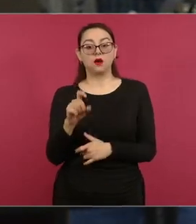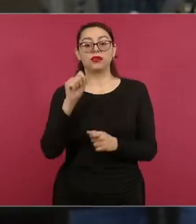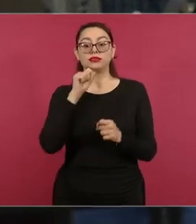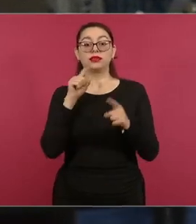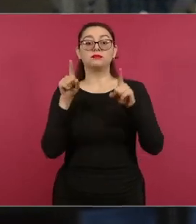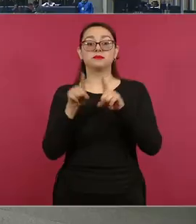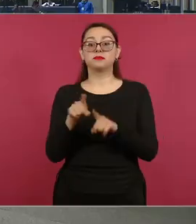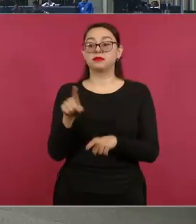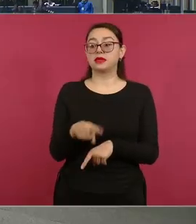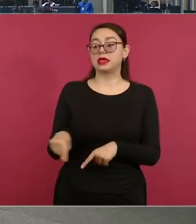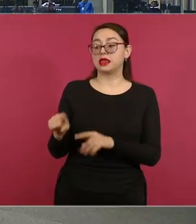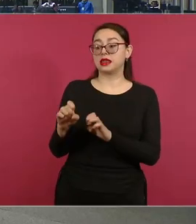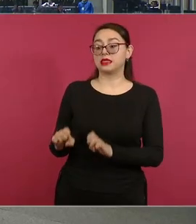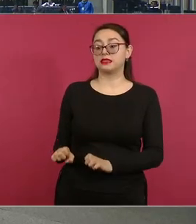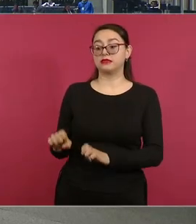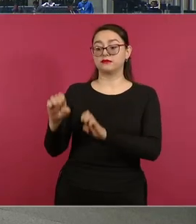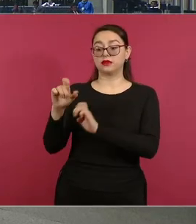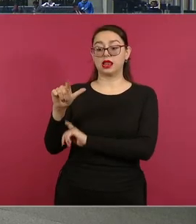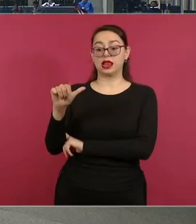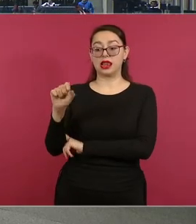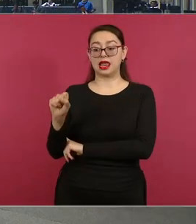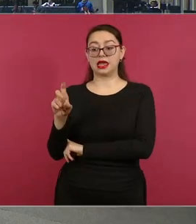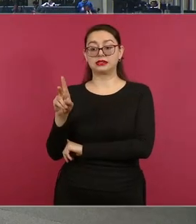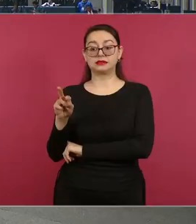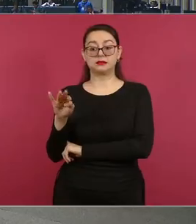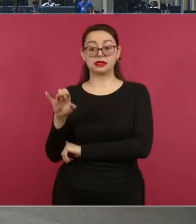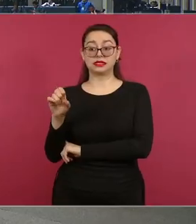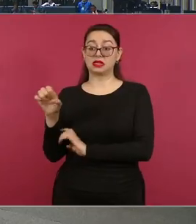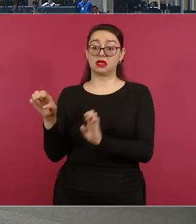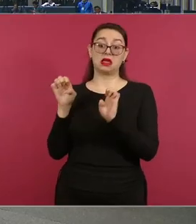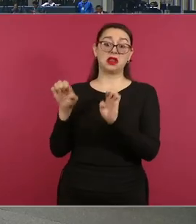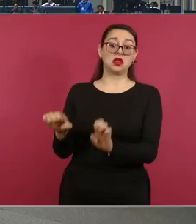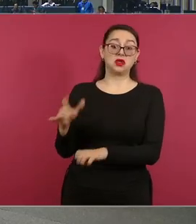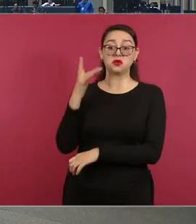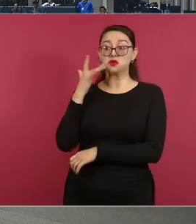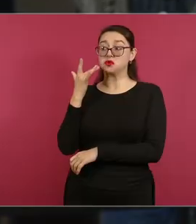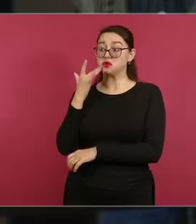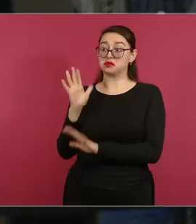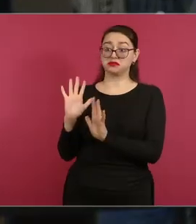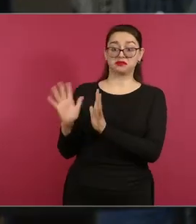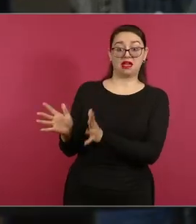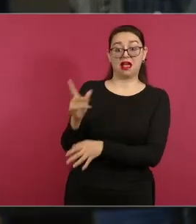Brisas, desde el viernes pasado ya tienen luz, que es uno de los fraccionamientos lujosos.